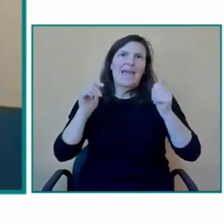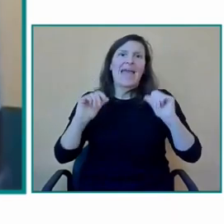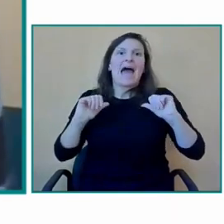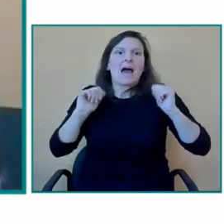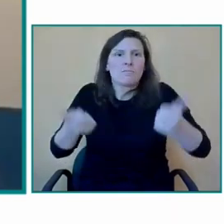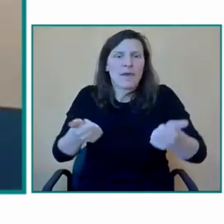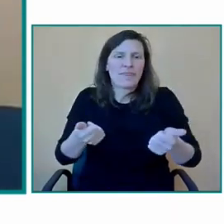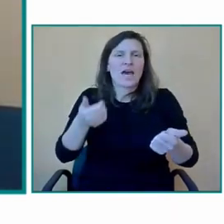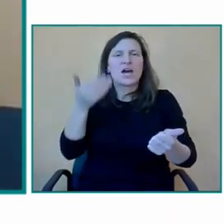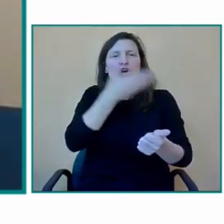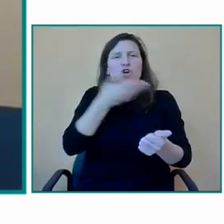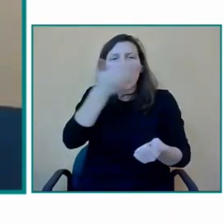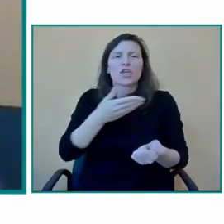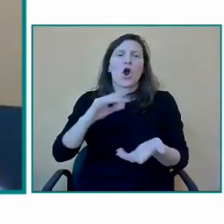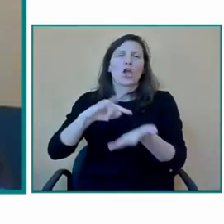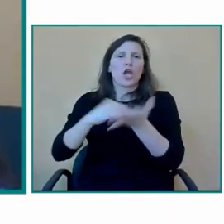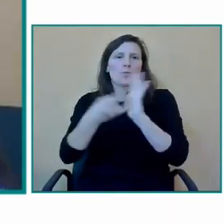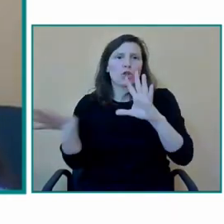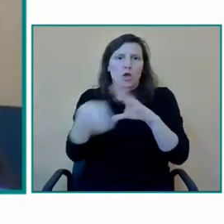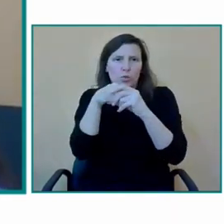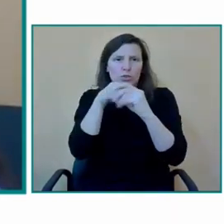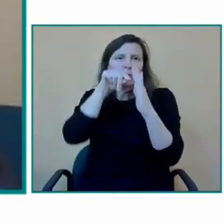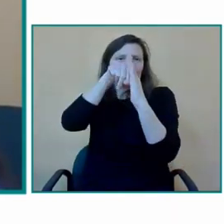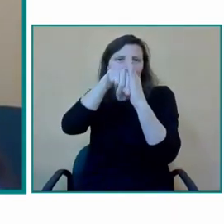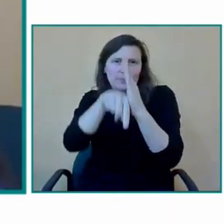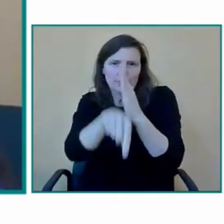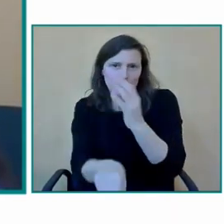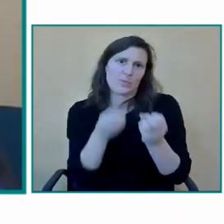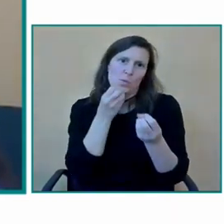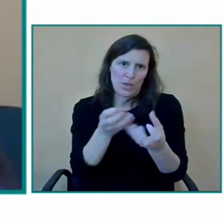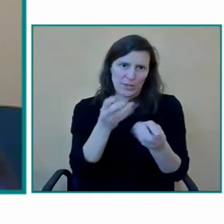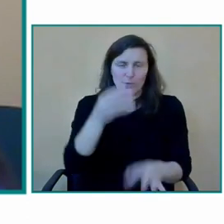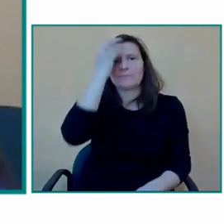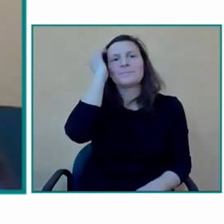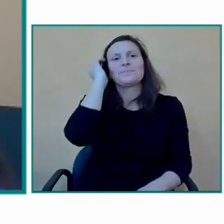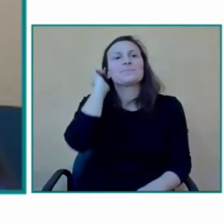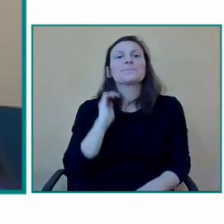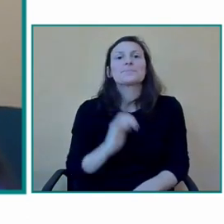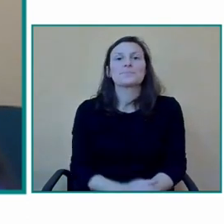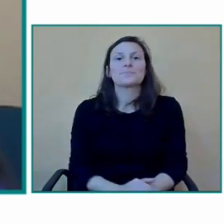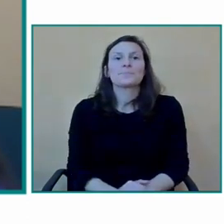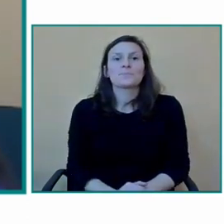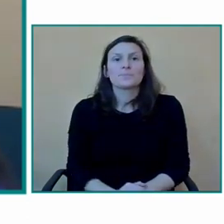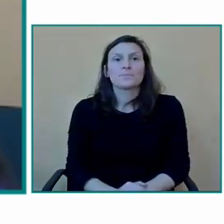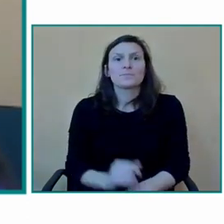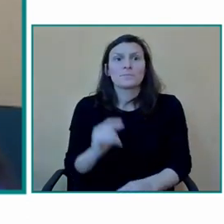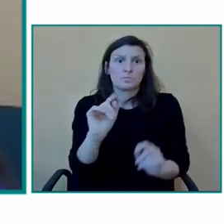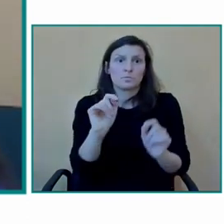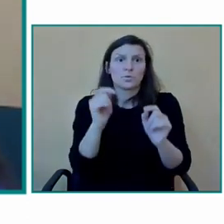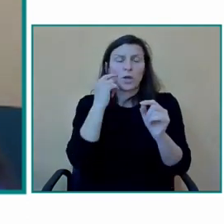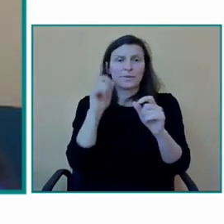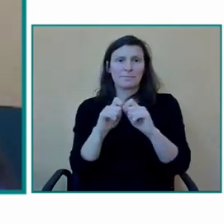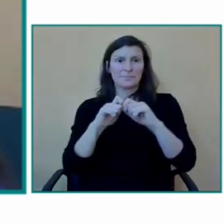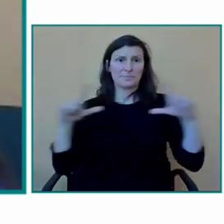agradeciendo el tiempo de todos los que estáis justamente pues ahí ahí de estar en nosotros voy a con vuestro